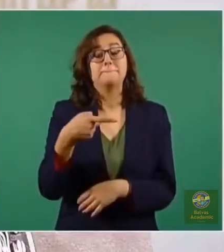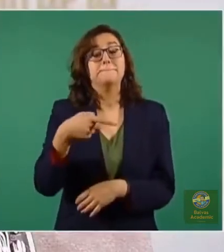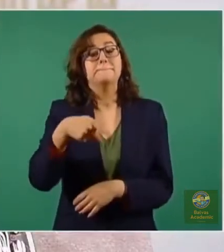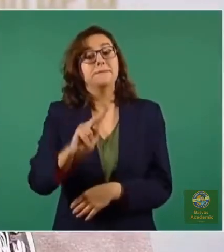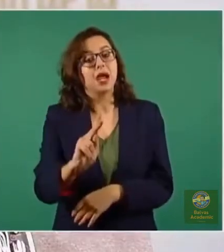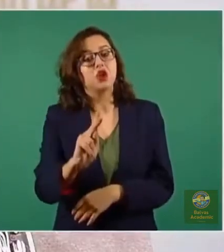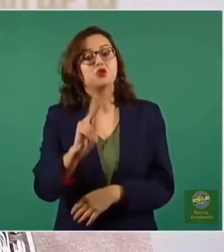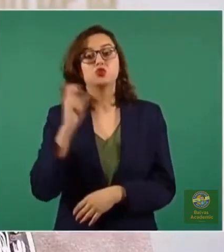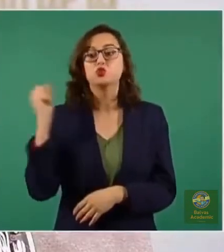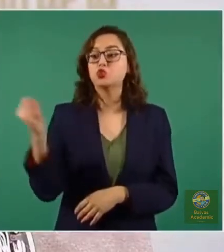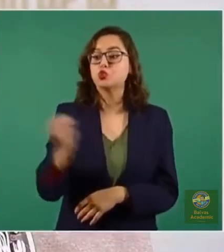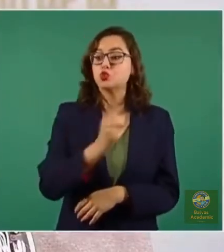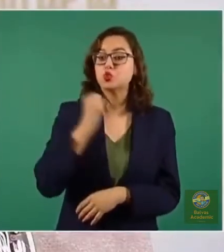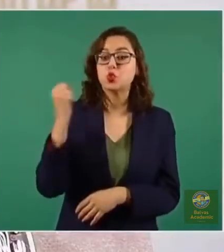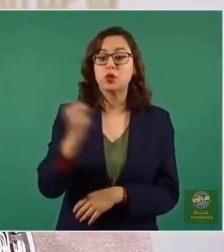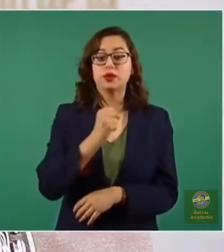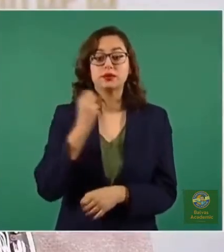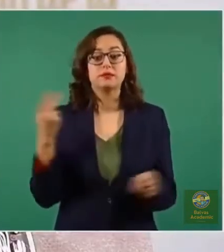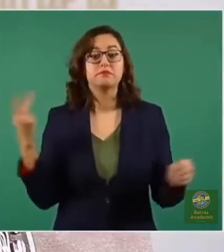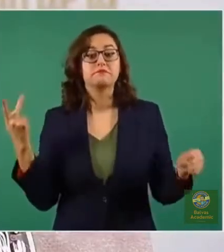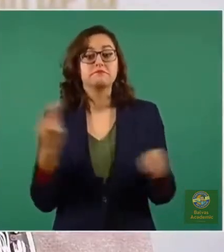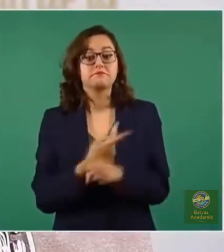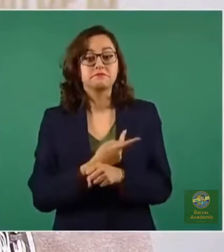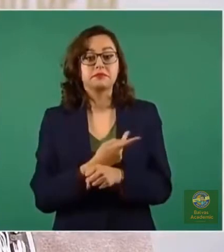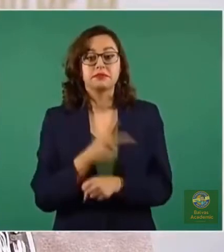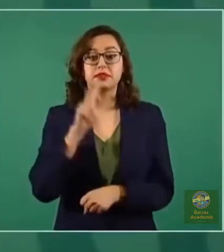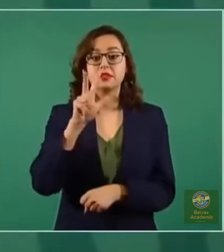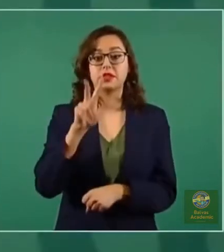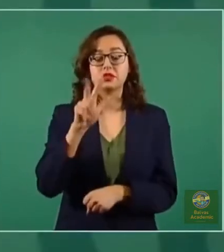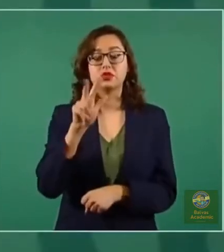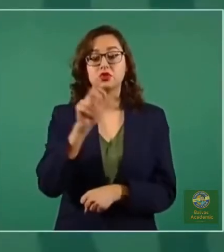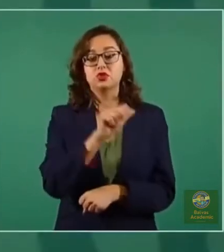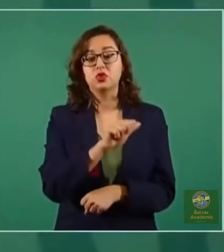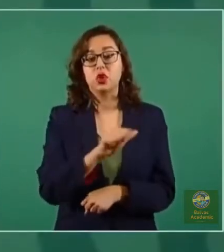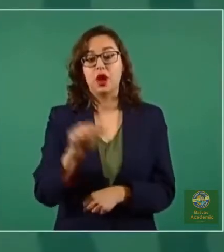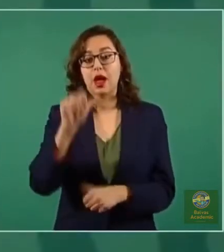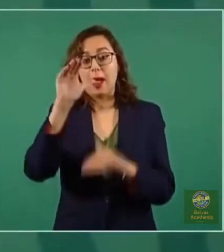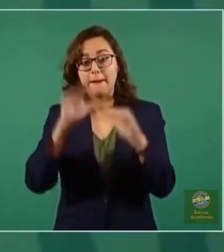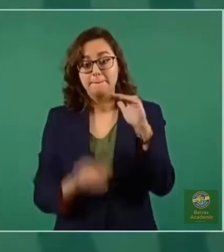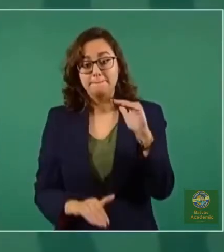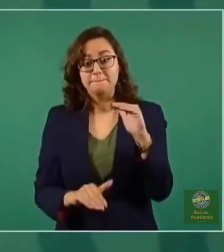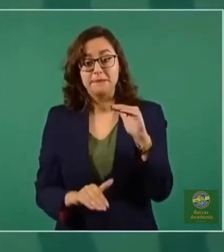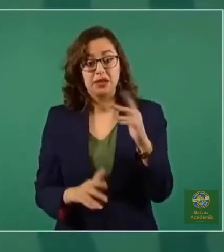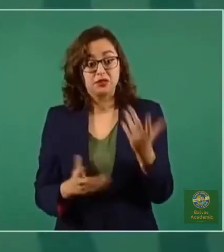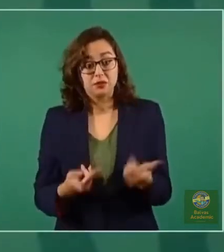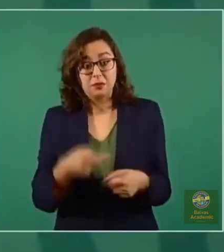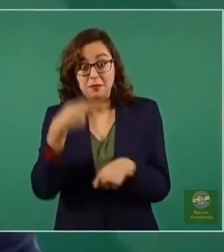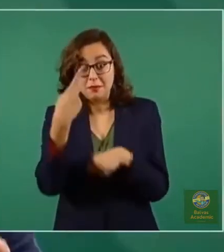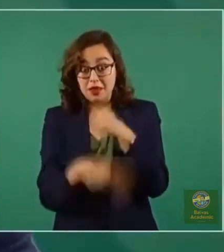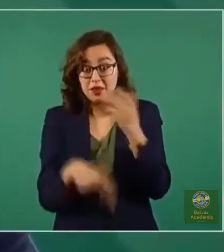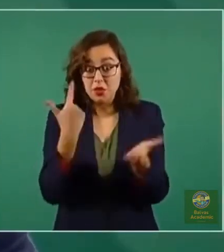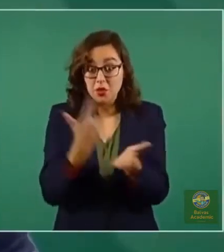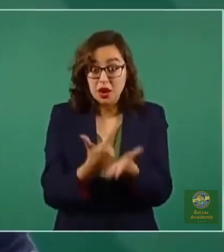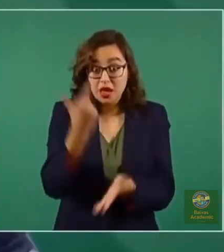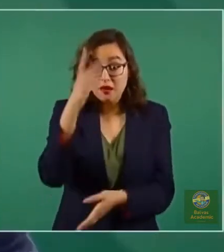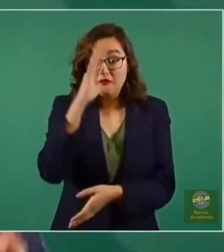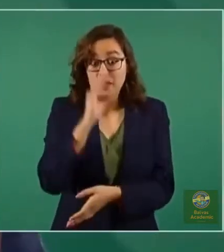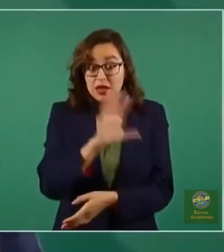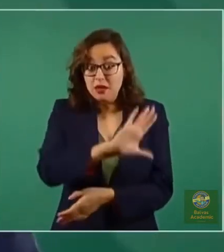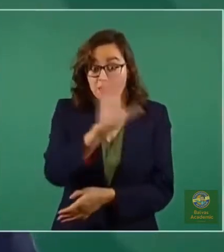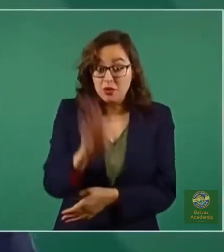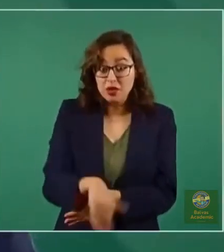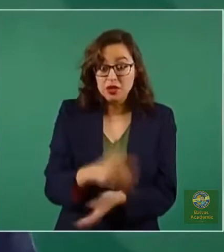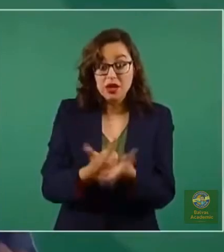semanas, el segmento poblacional de menores de 18 años no tiene riesgos altos de complicarse.